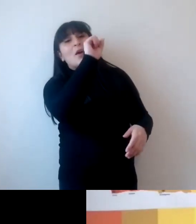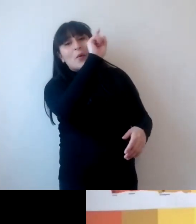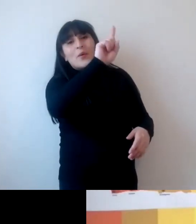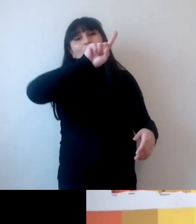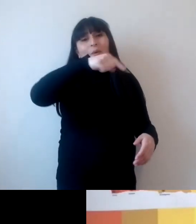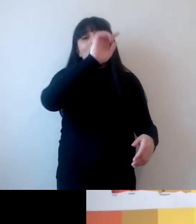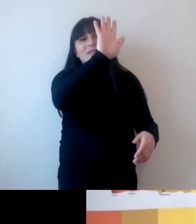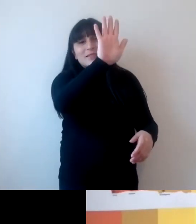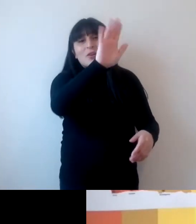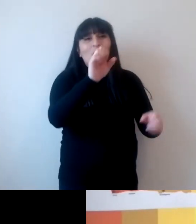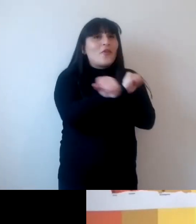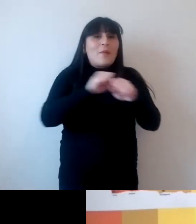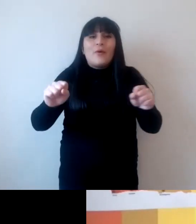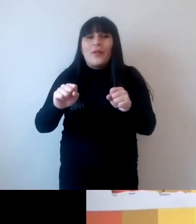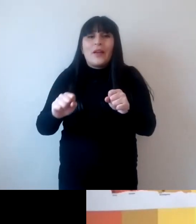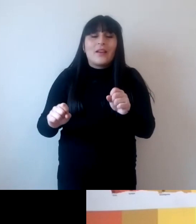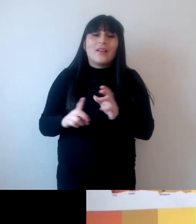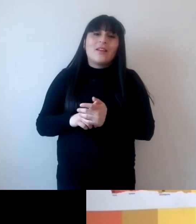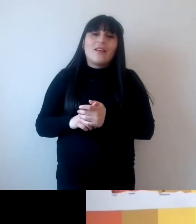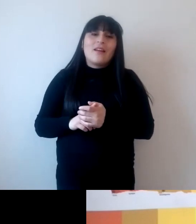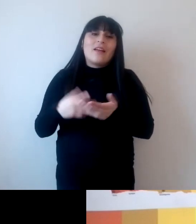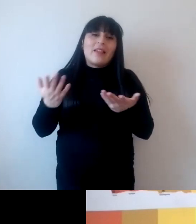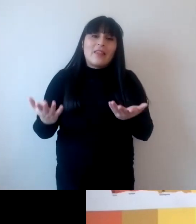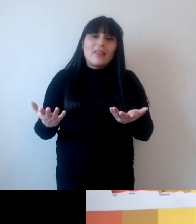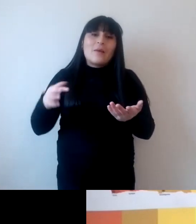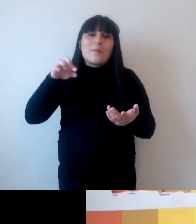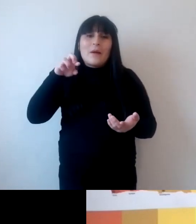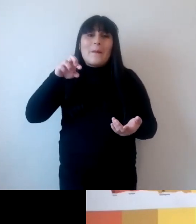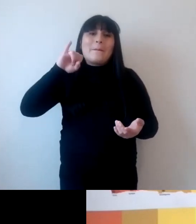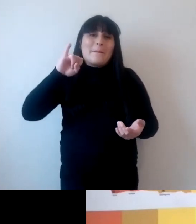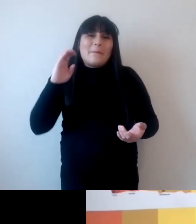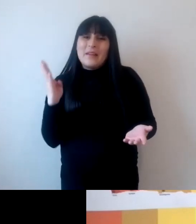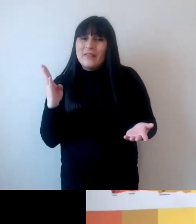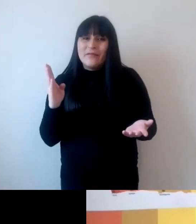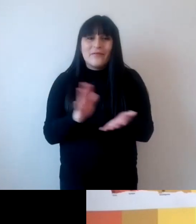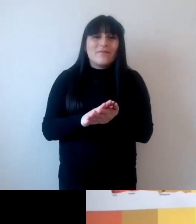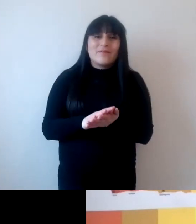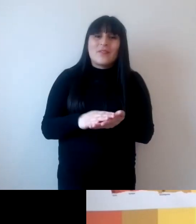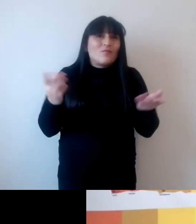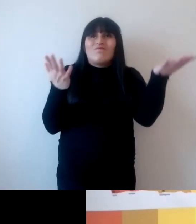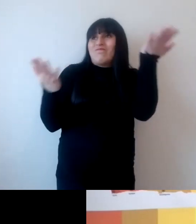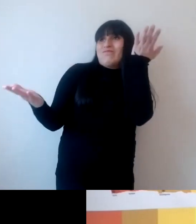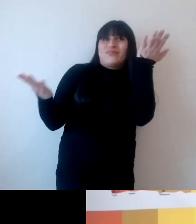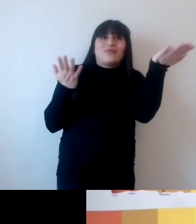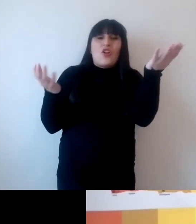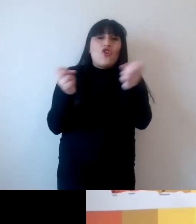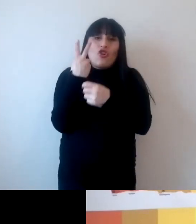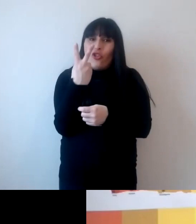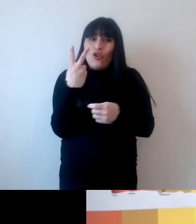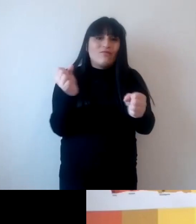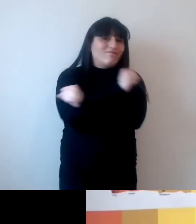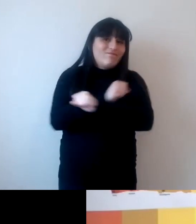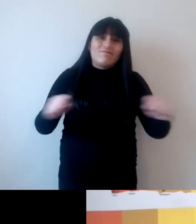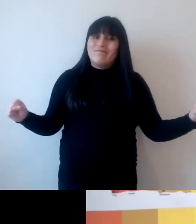PIB al año durante los próximos 10 años o uno u otro pero los dos son imposibles son